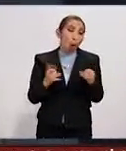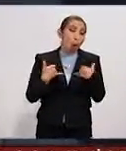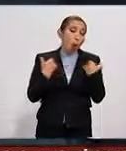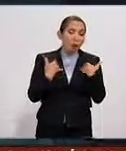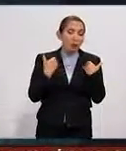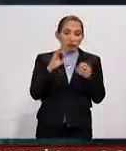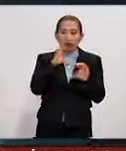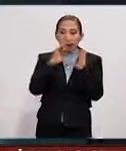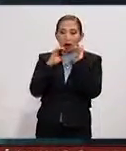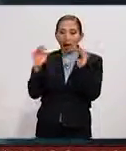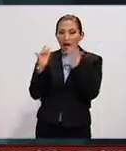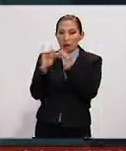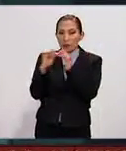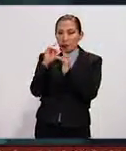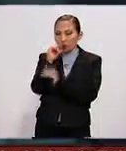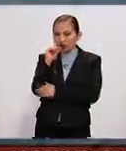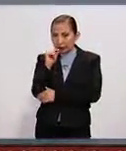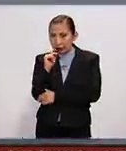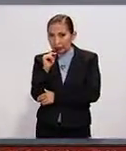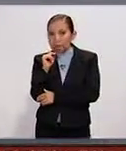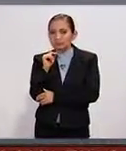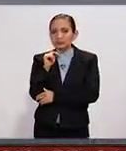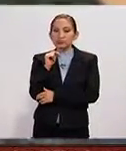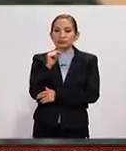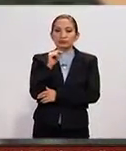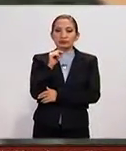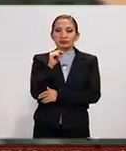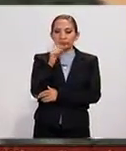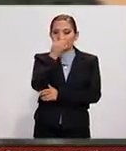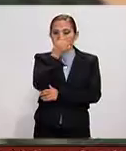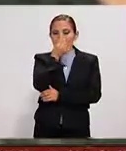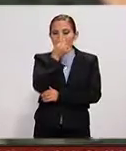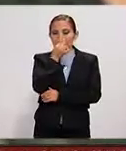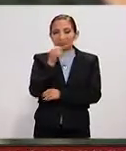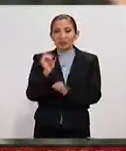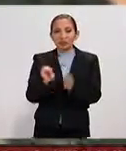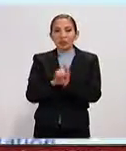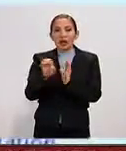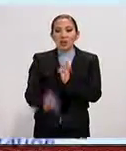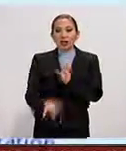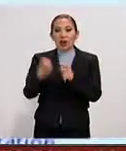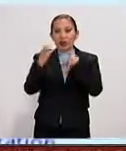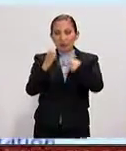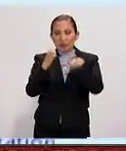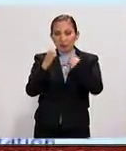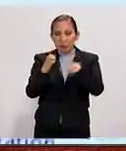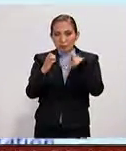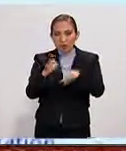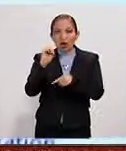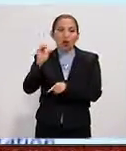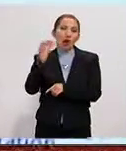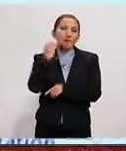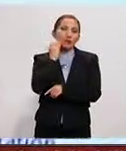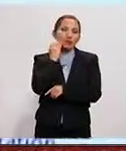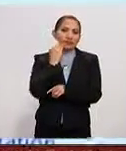de comunicación hacia nosotros. Muy bien, muy bien. ¿Cómo puede ser el correo electrónico o el Facebook?